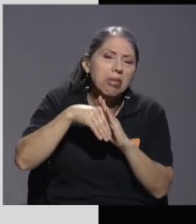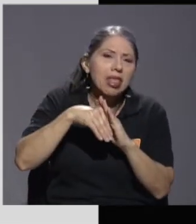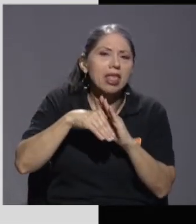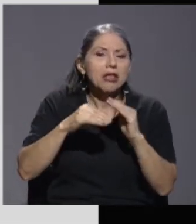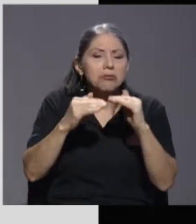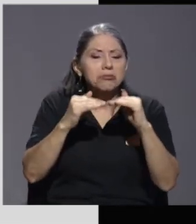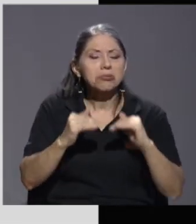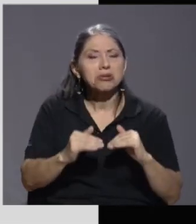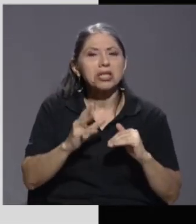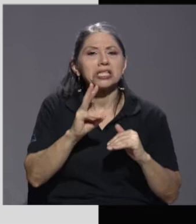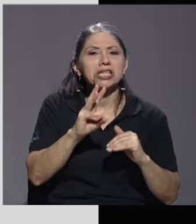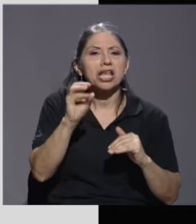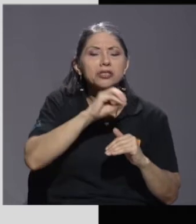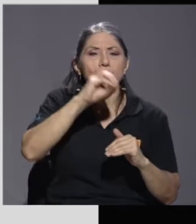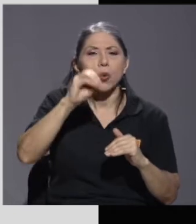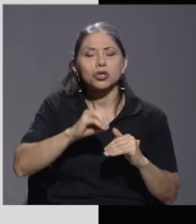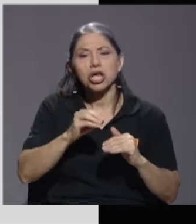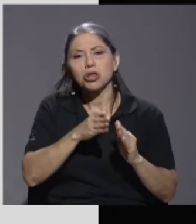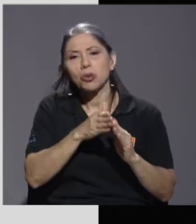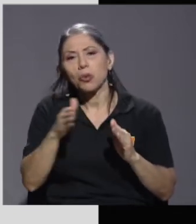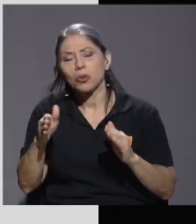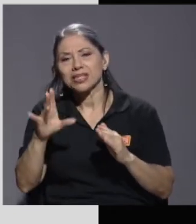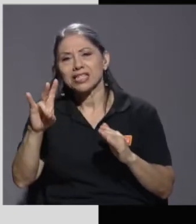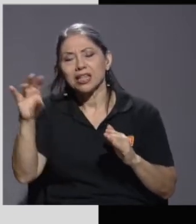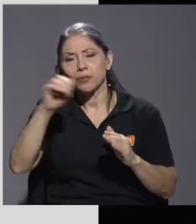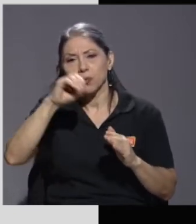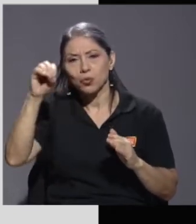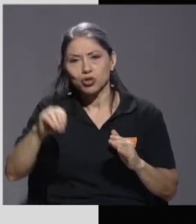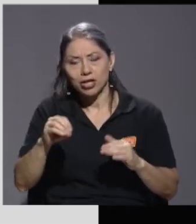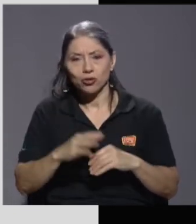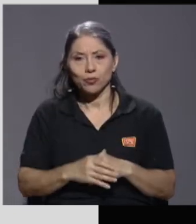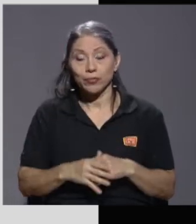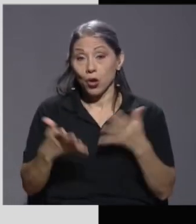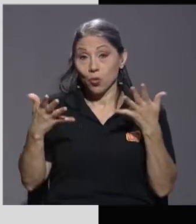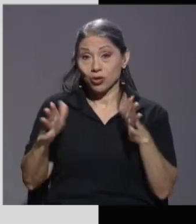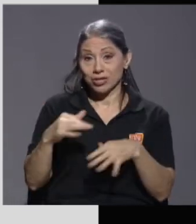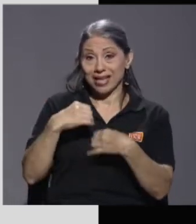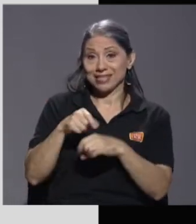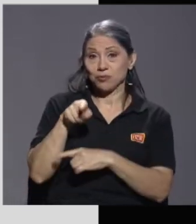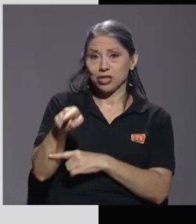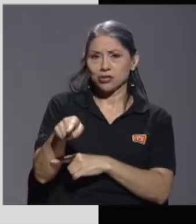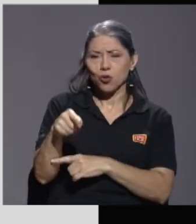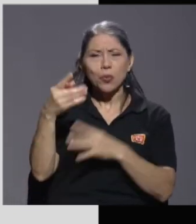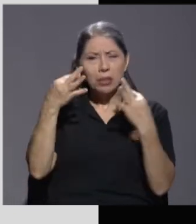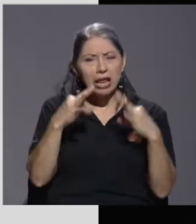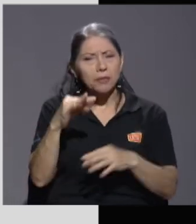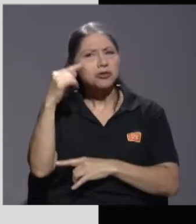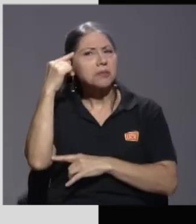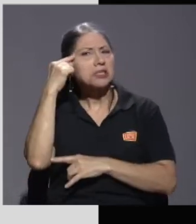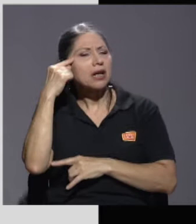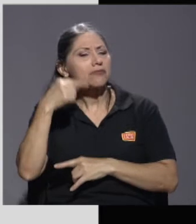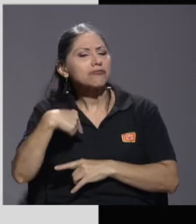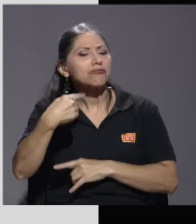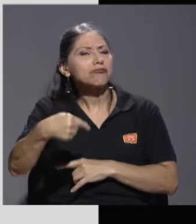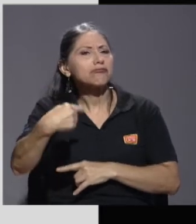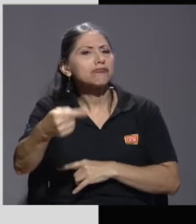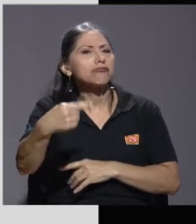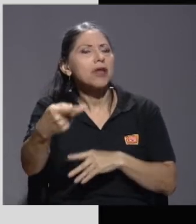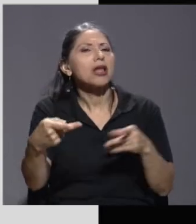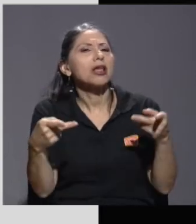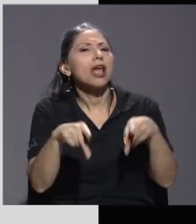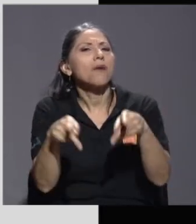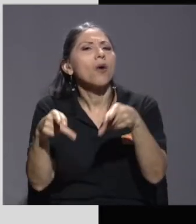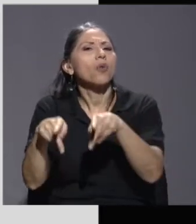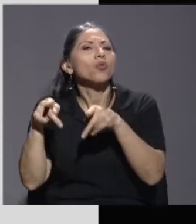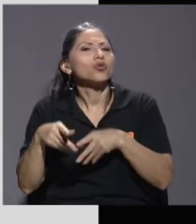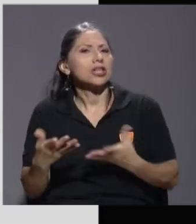y el 7%. Una vez que hicimos eso, tratamos de hacer un pronóstico sobre lo que iba a ocurrir con la ocupación,